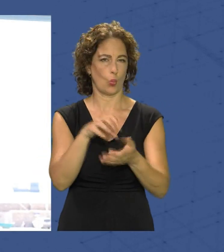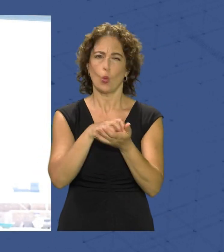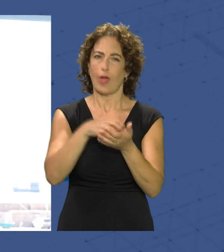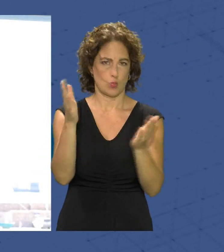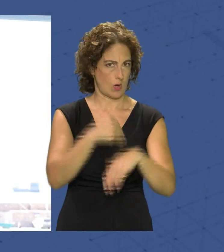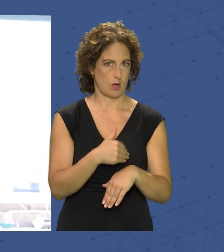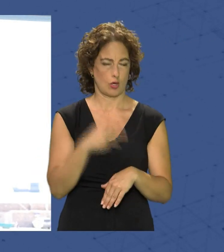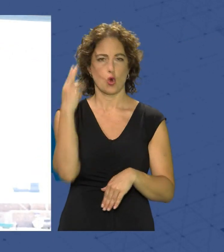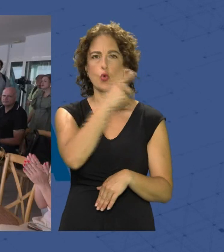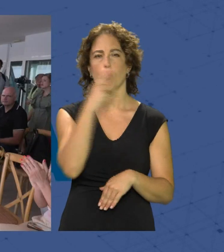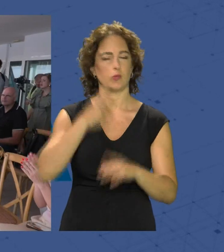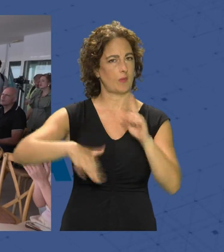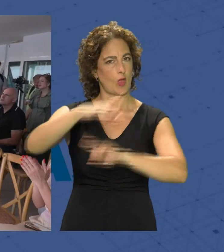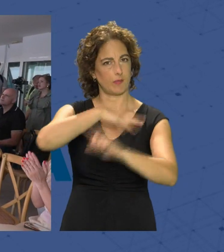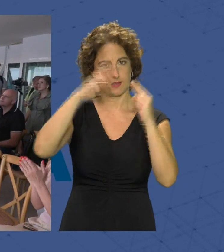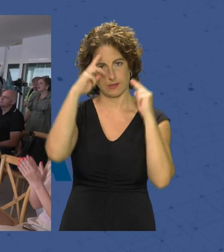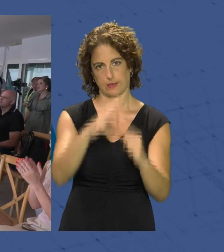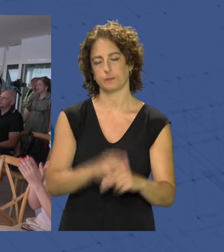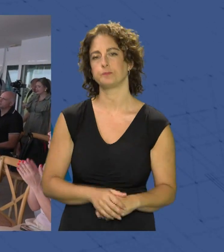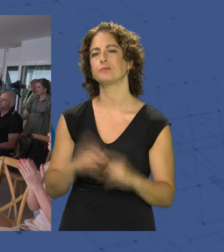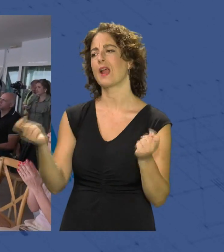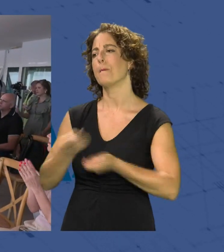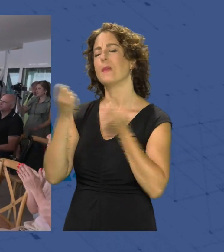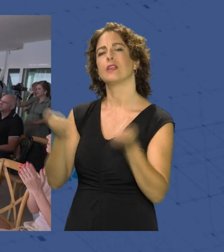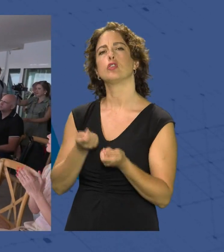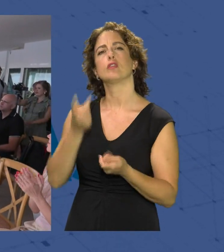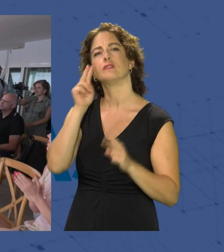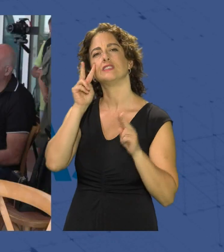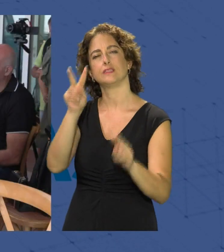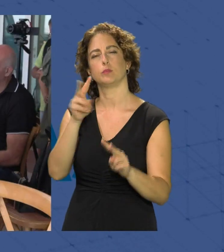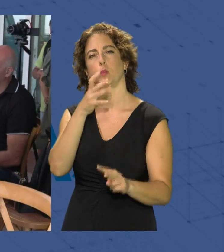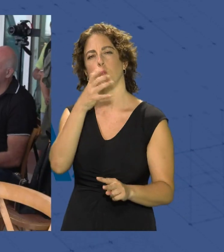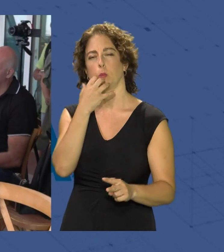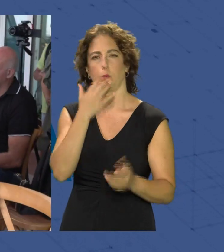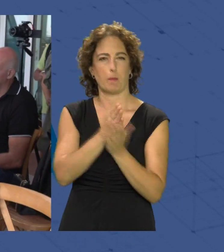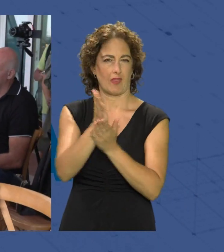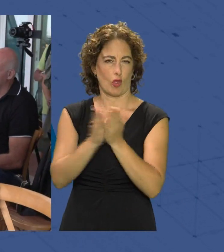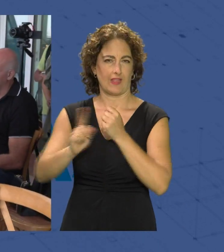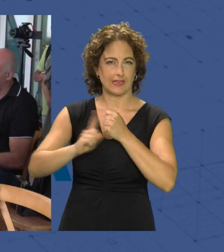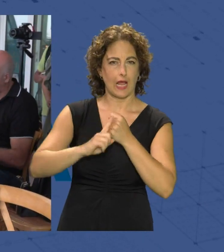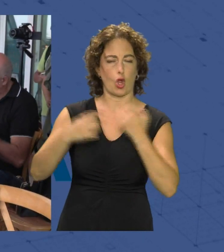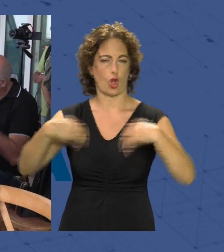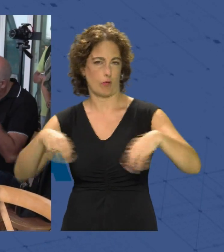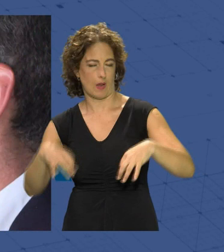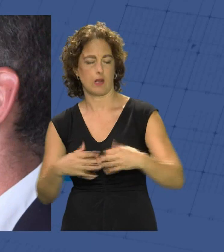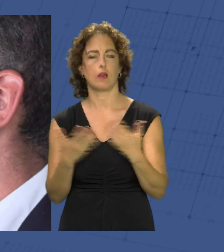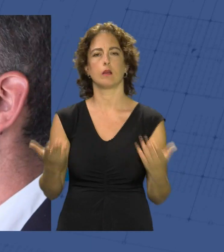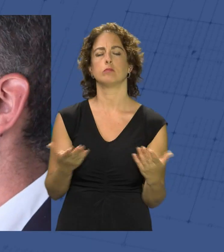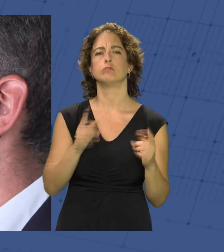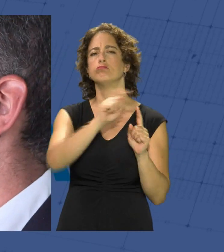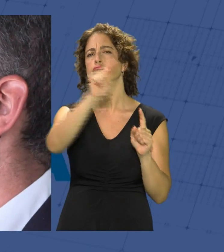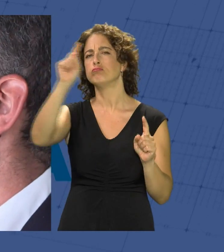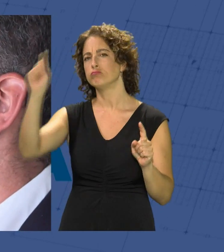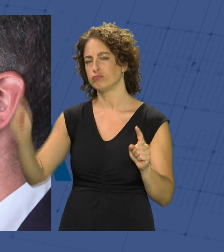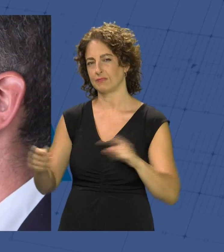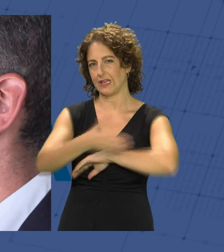comprometido con el medio ambiente Una campaña que se puede visionar en medios convencionales y digitales y que va a recorrer el